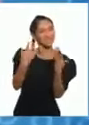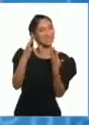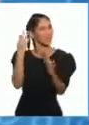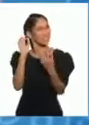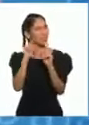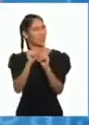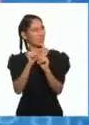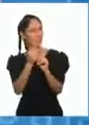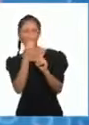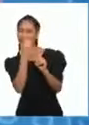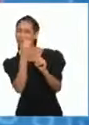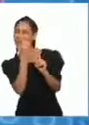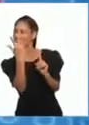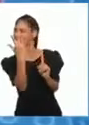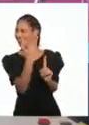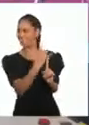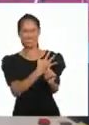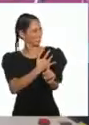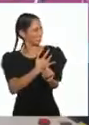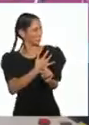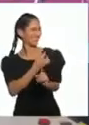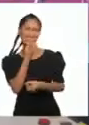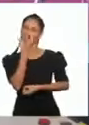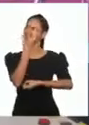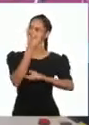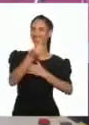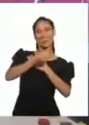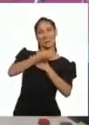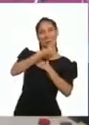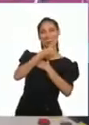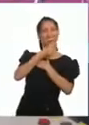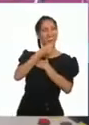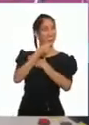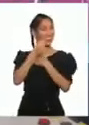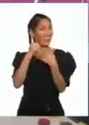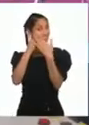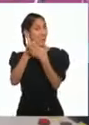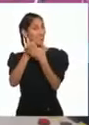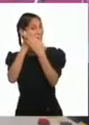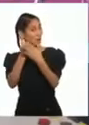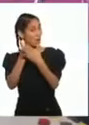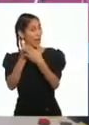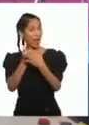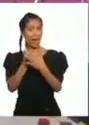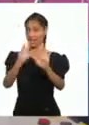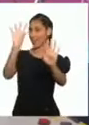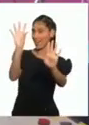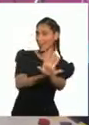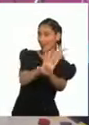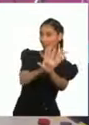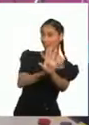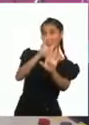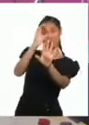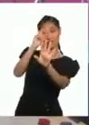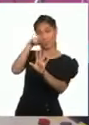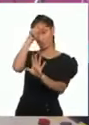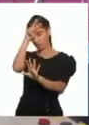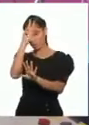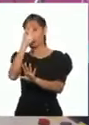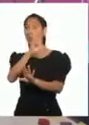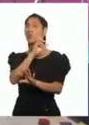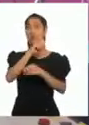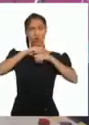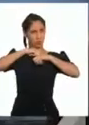mucho sentimiento! ¡Ayudó a que nuestra música criolla se difunda en muchas partes